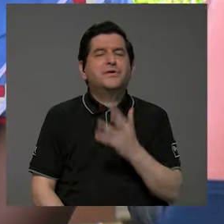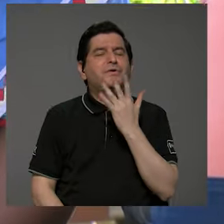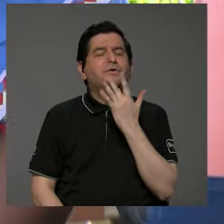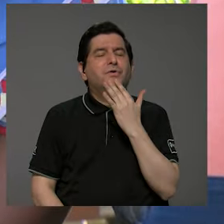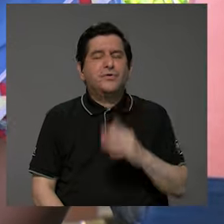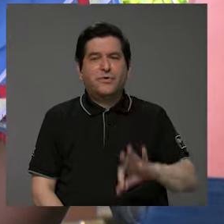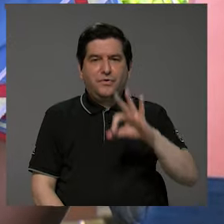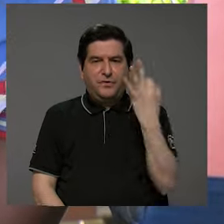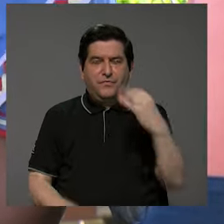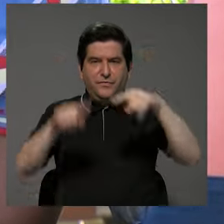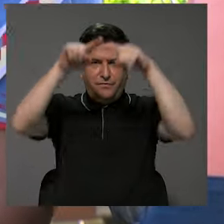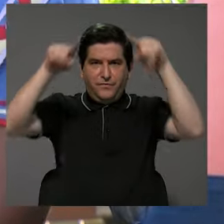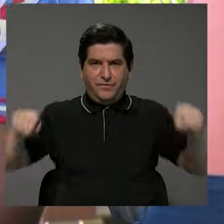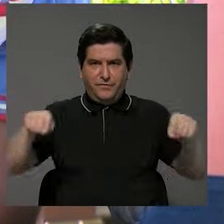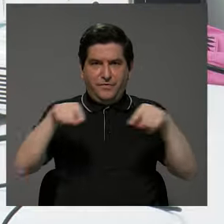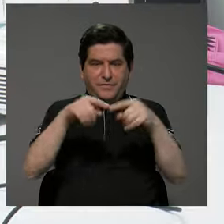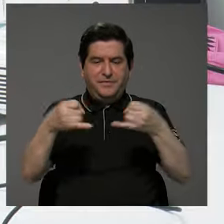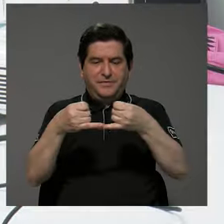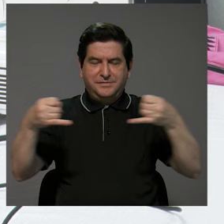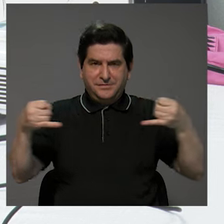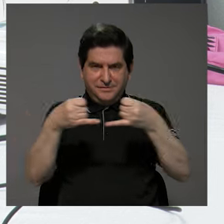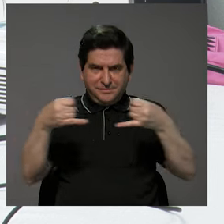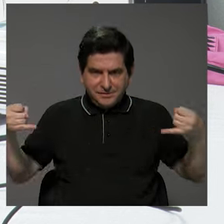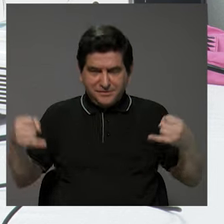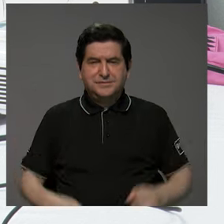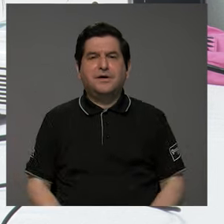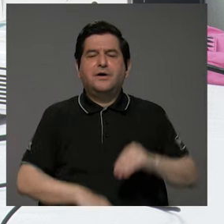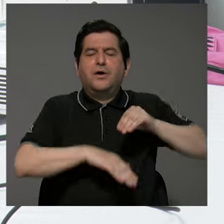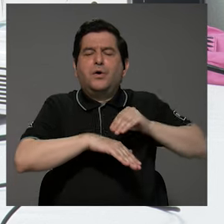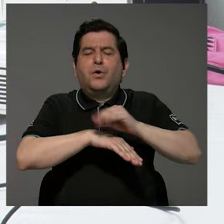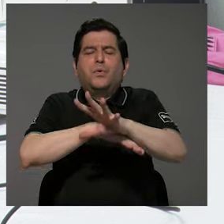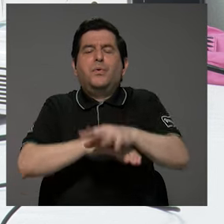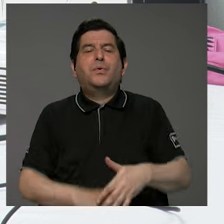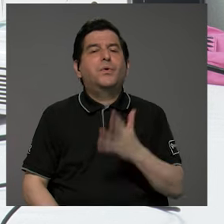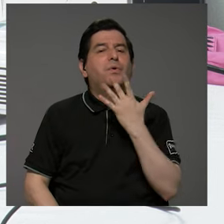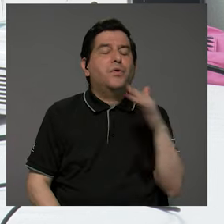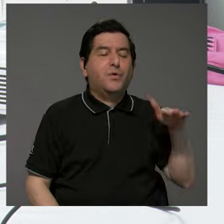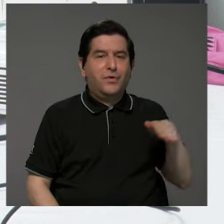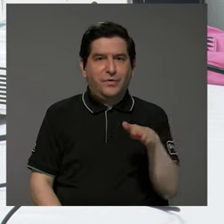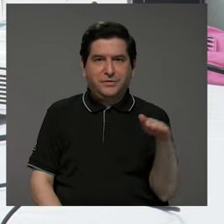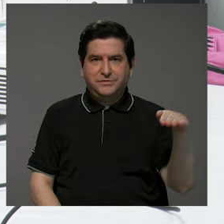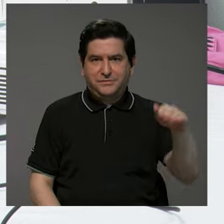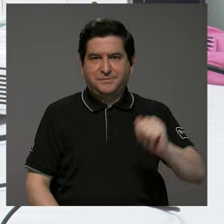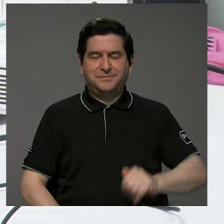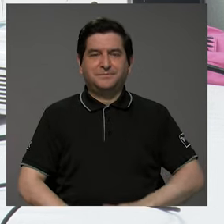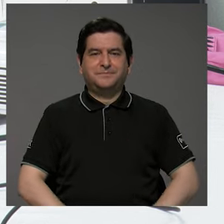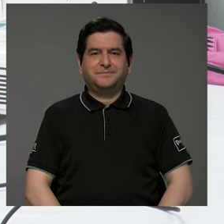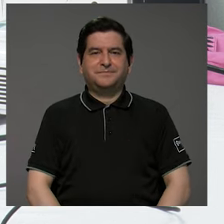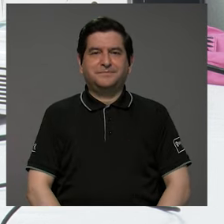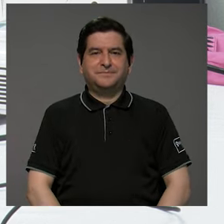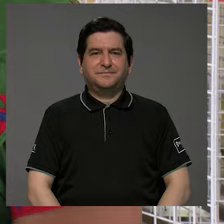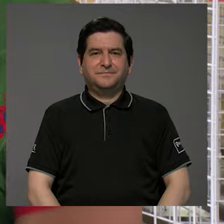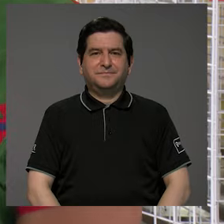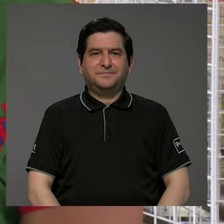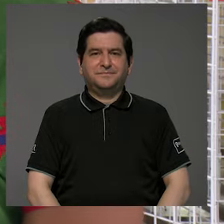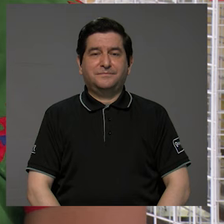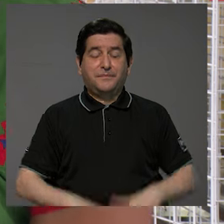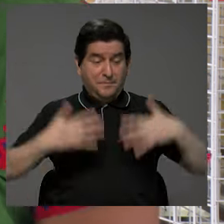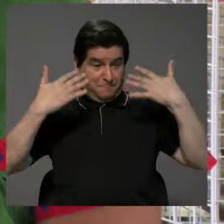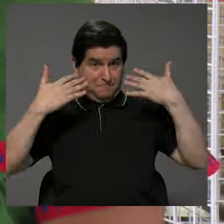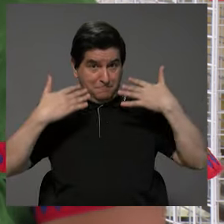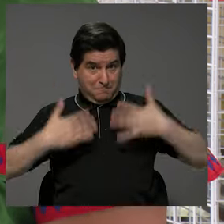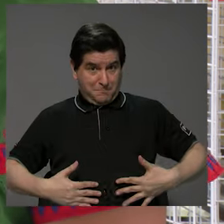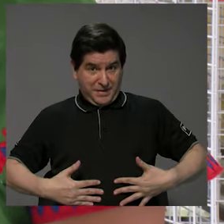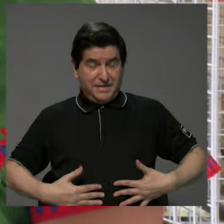geométricas, triangulares y lineales, está inspirado en los colores de las serpientes. Bueno, el vestido